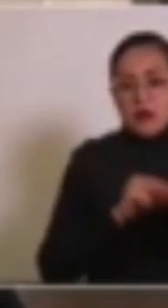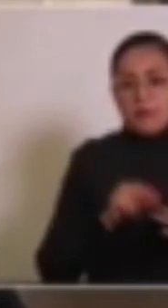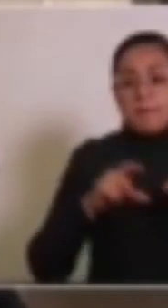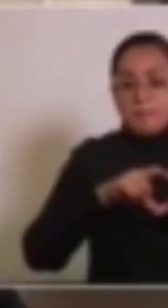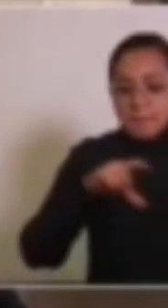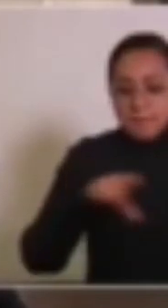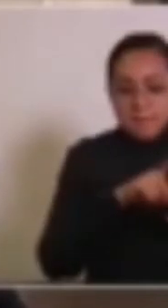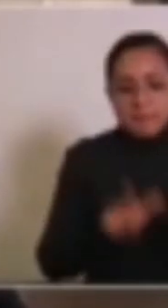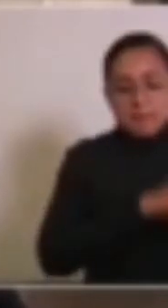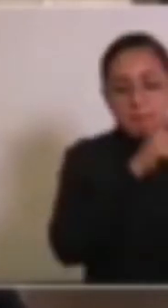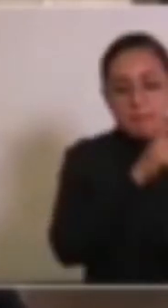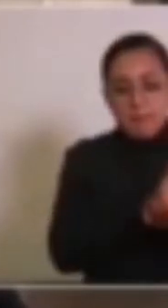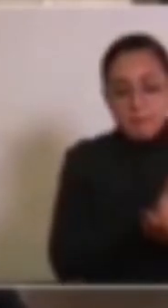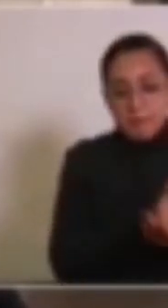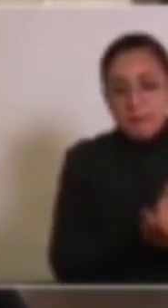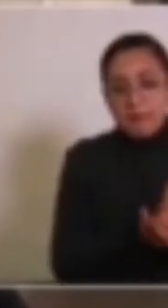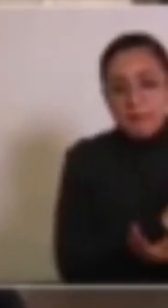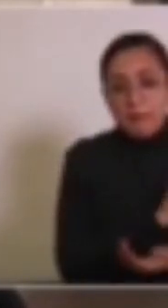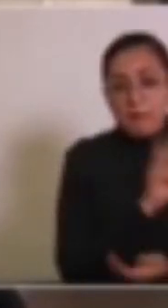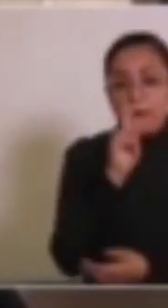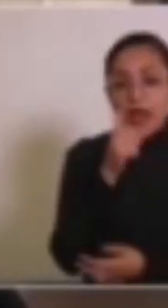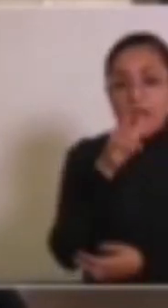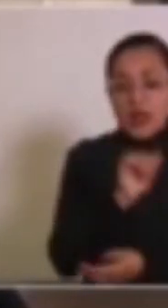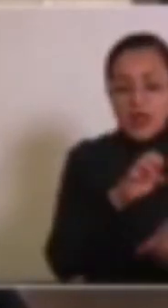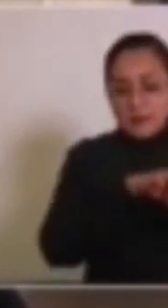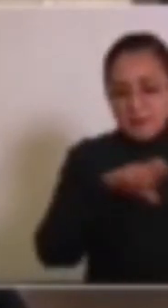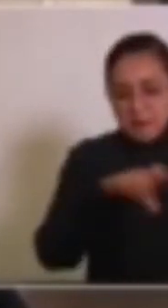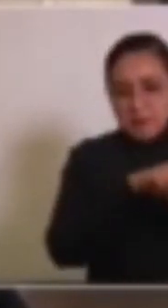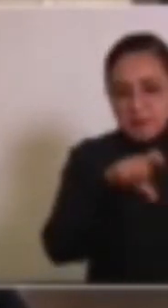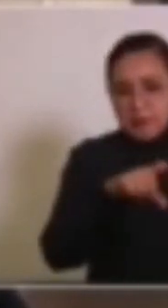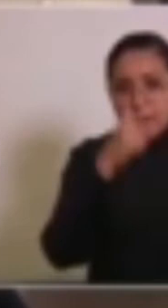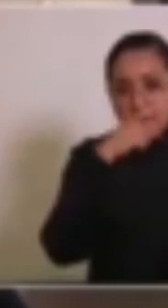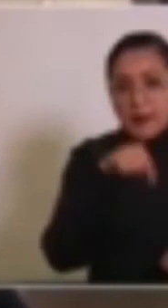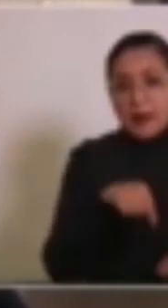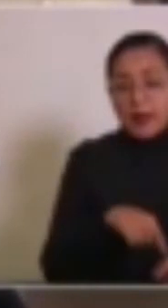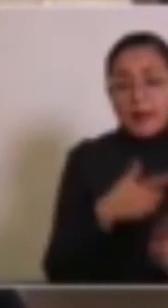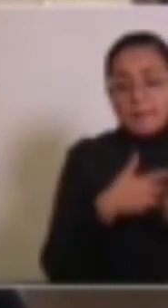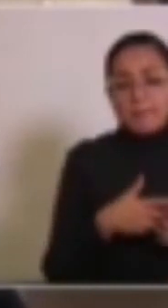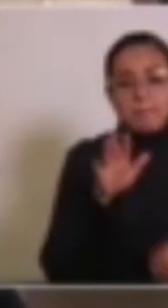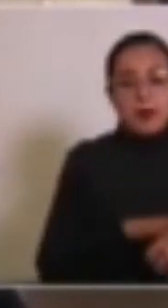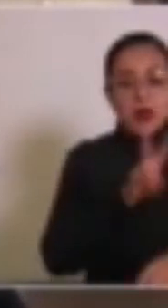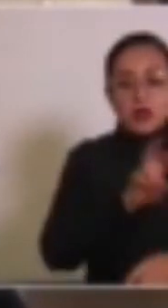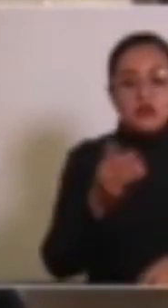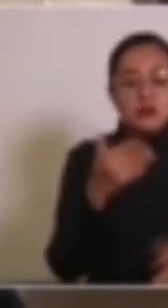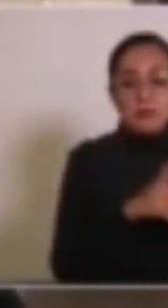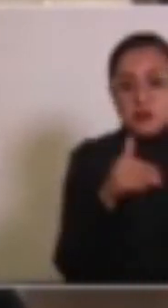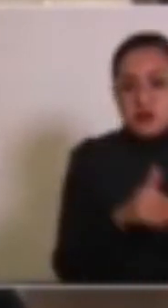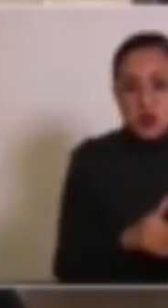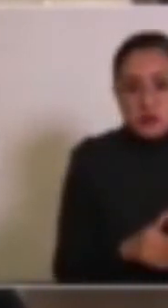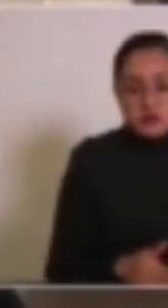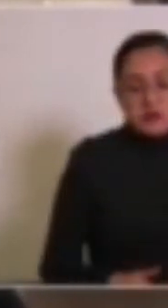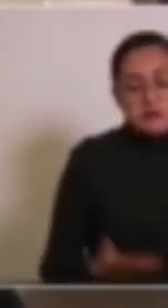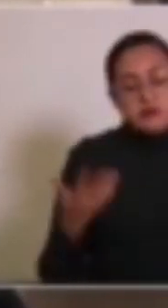pagarés, firman pagarés a la empresa por más de 250 millones de pesos.